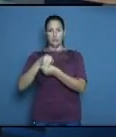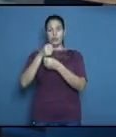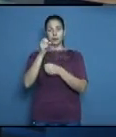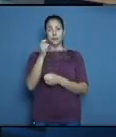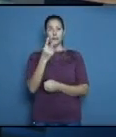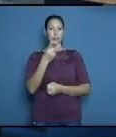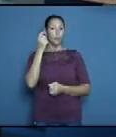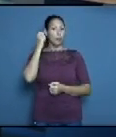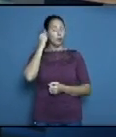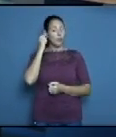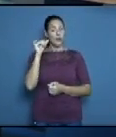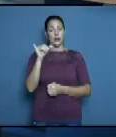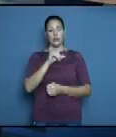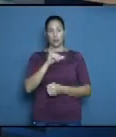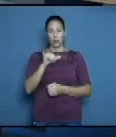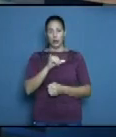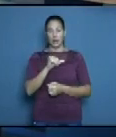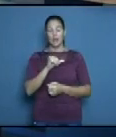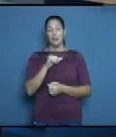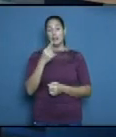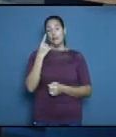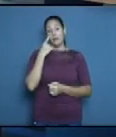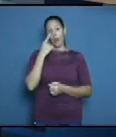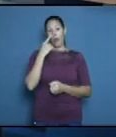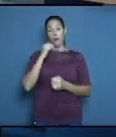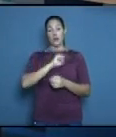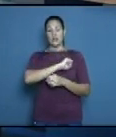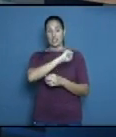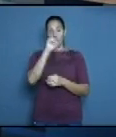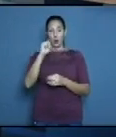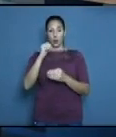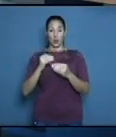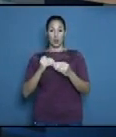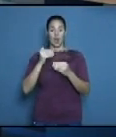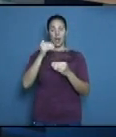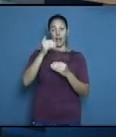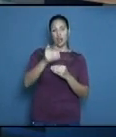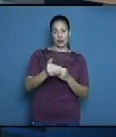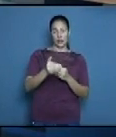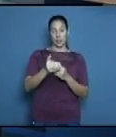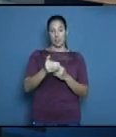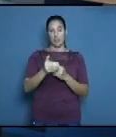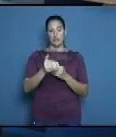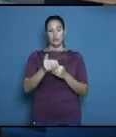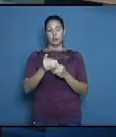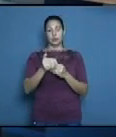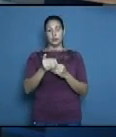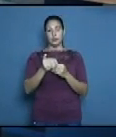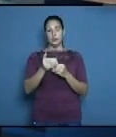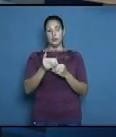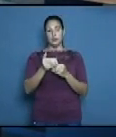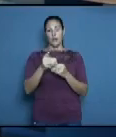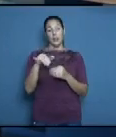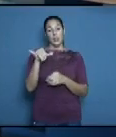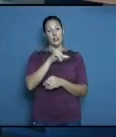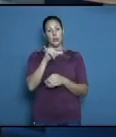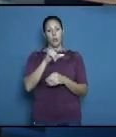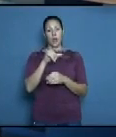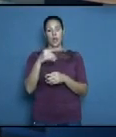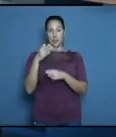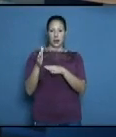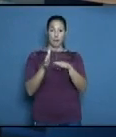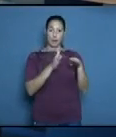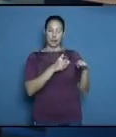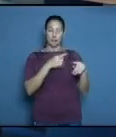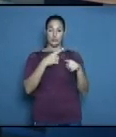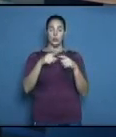Nuevo y Yuri Lady Cirilo buscará avanzar en el C2 a 500 mientras los inglistas Fernando Dayan Jorge